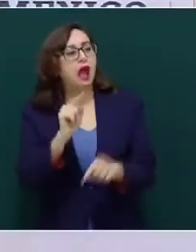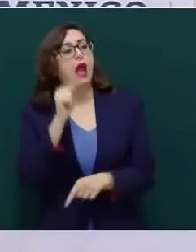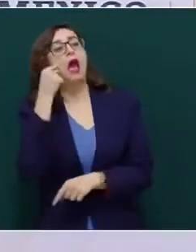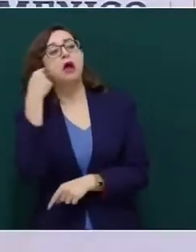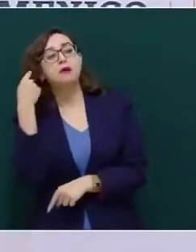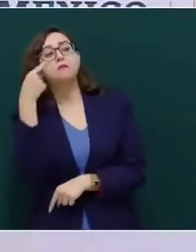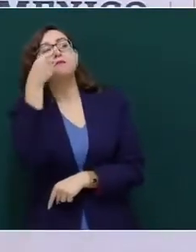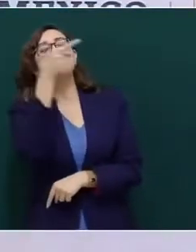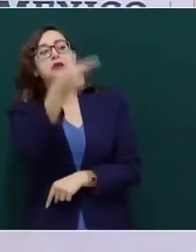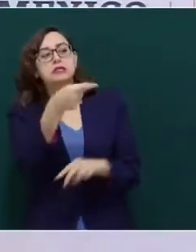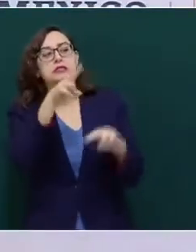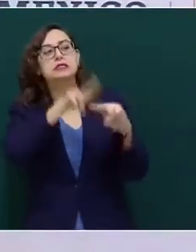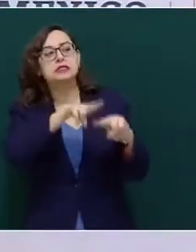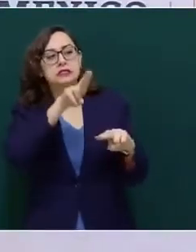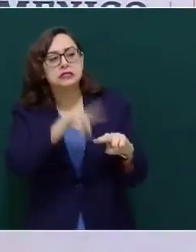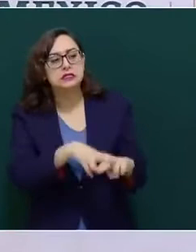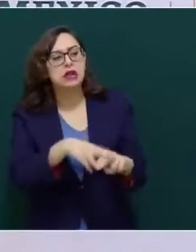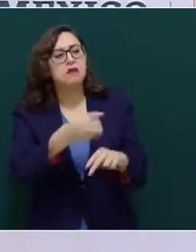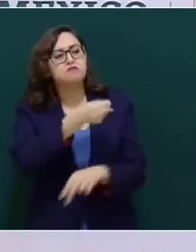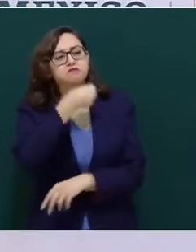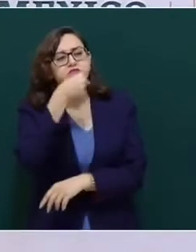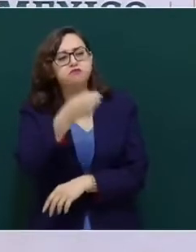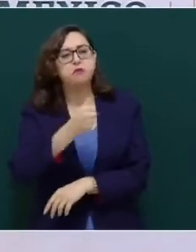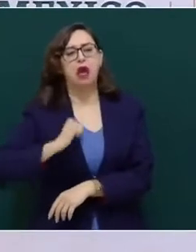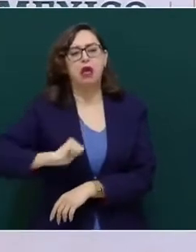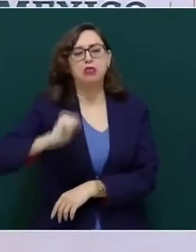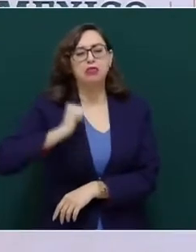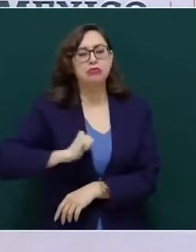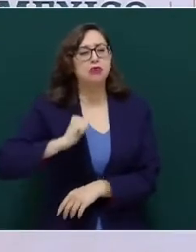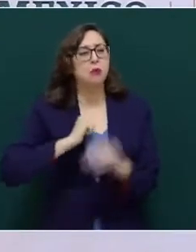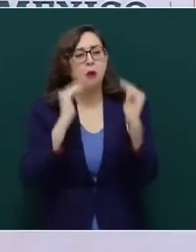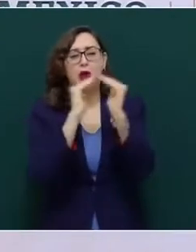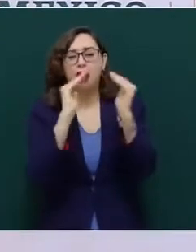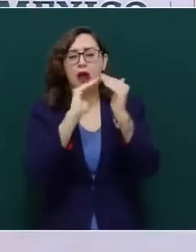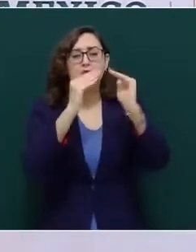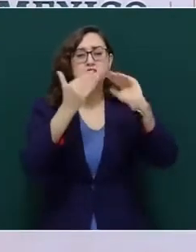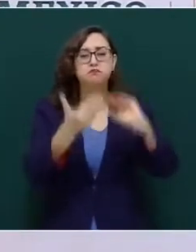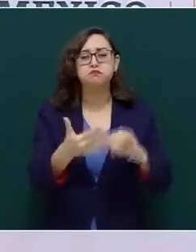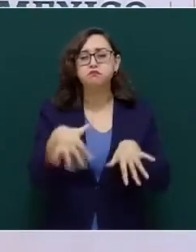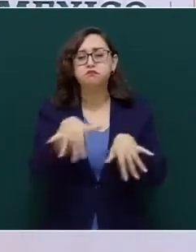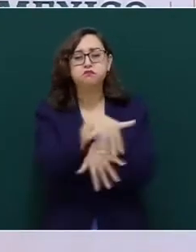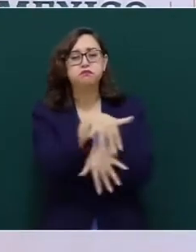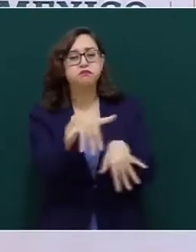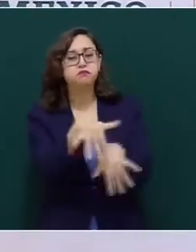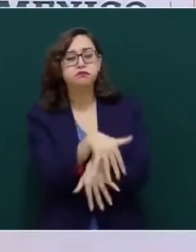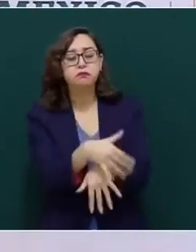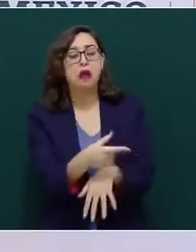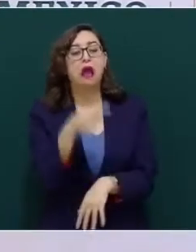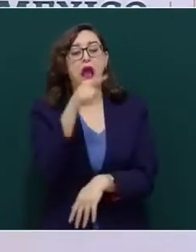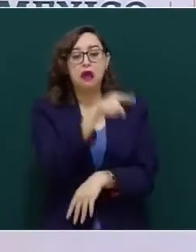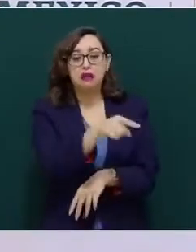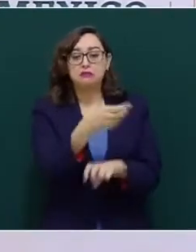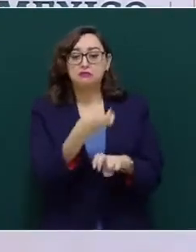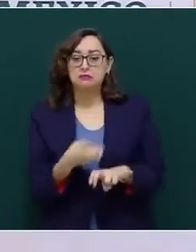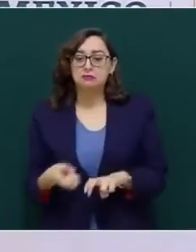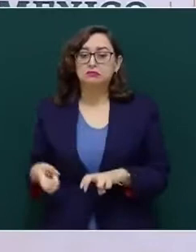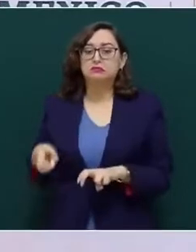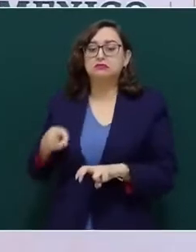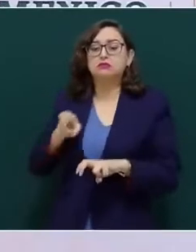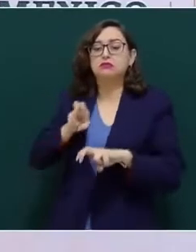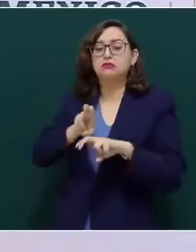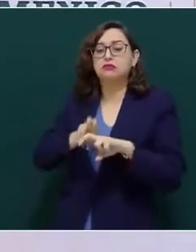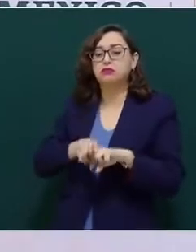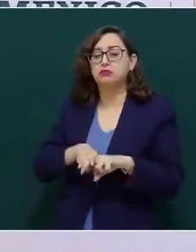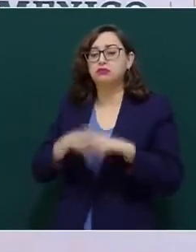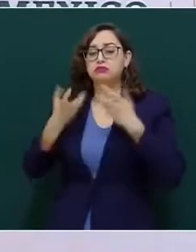reclinada de una miserable casa. Sobre de ella, el cuerpo triste